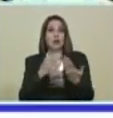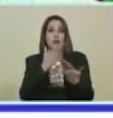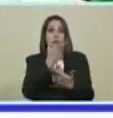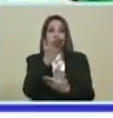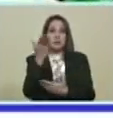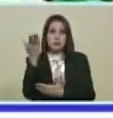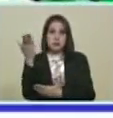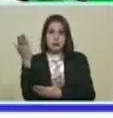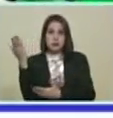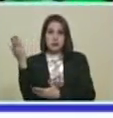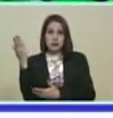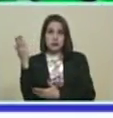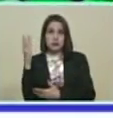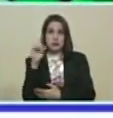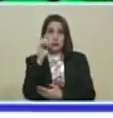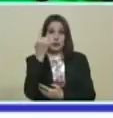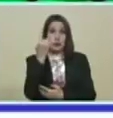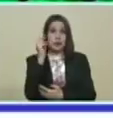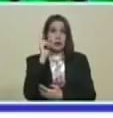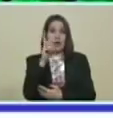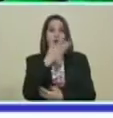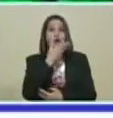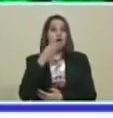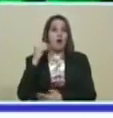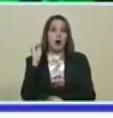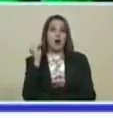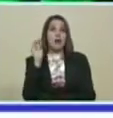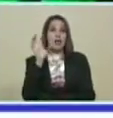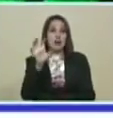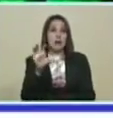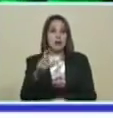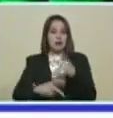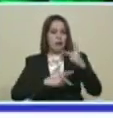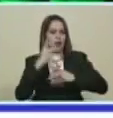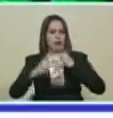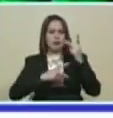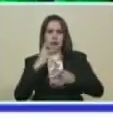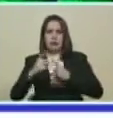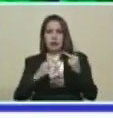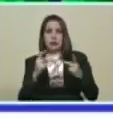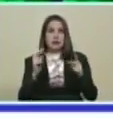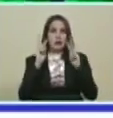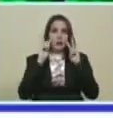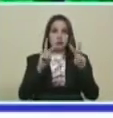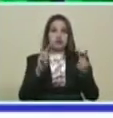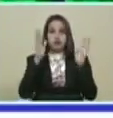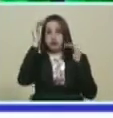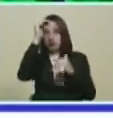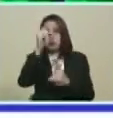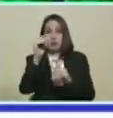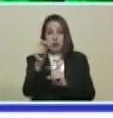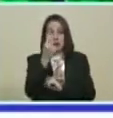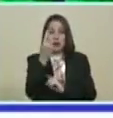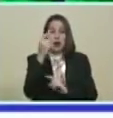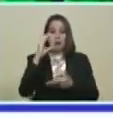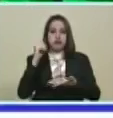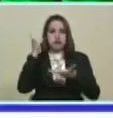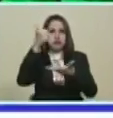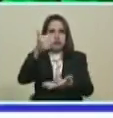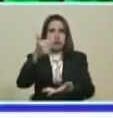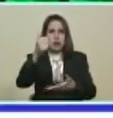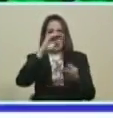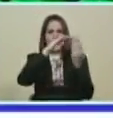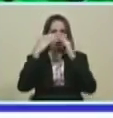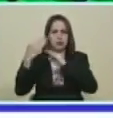el proceso logístico Los jóvenes de la patria En todo el proceso productivo En la vanguardia Con los CLAP Las comunas Y los consejos